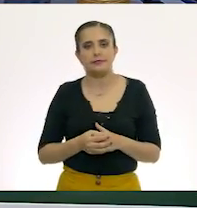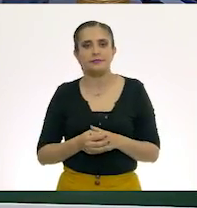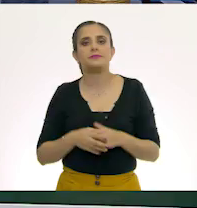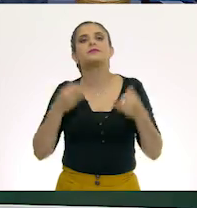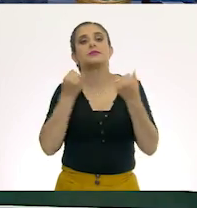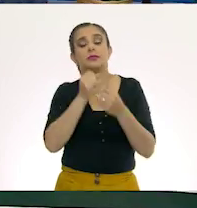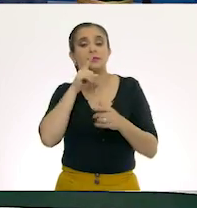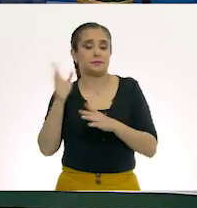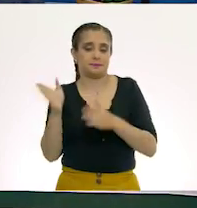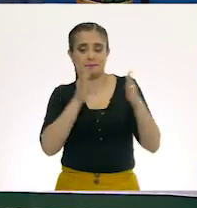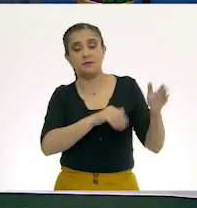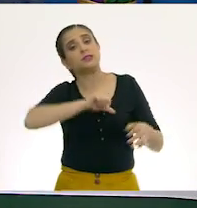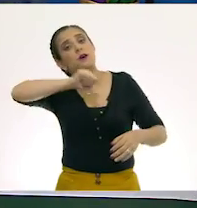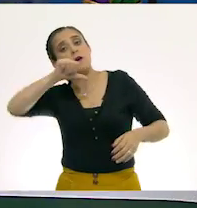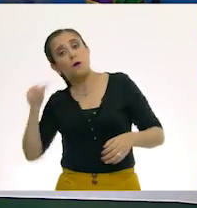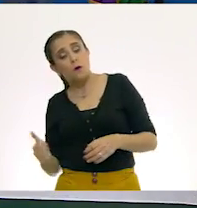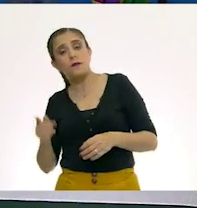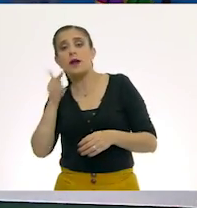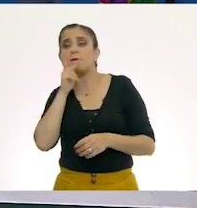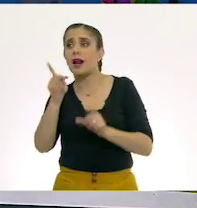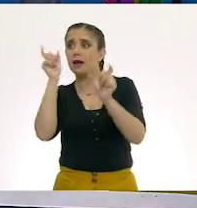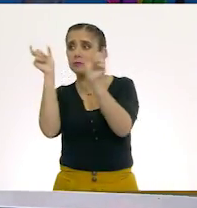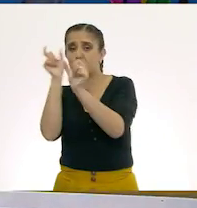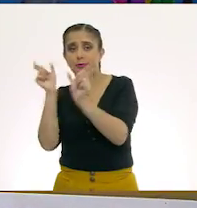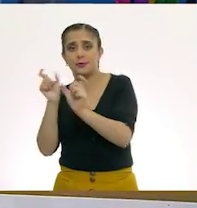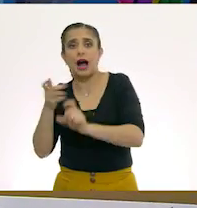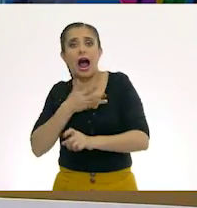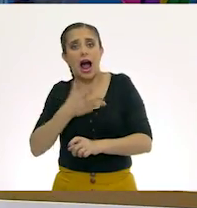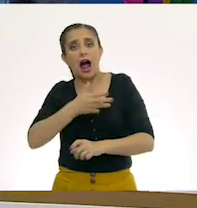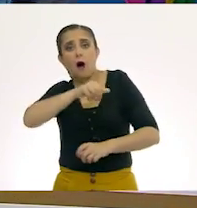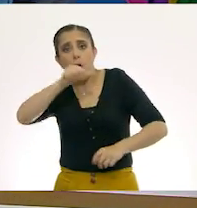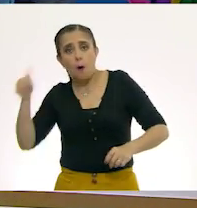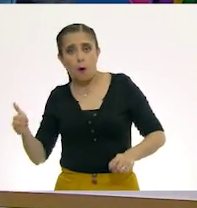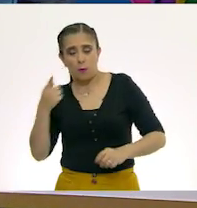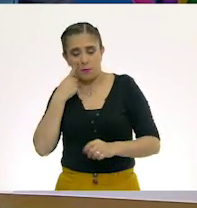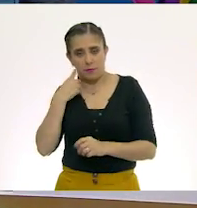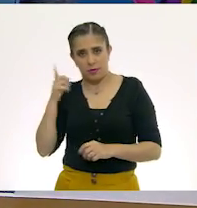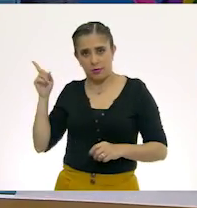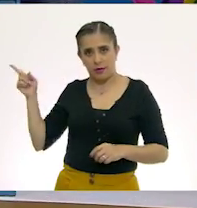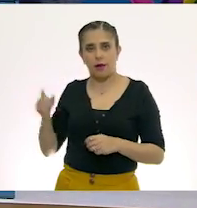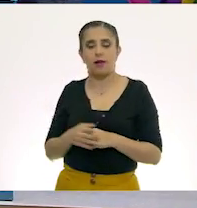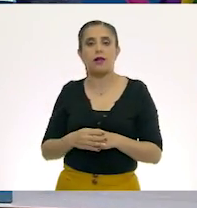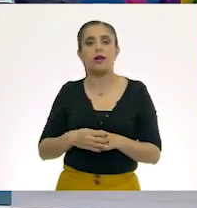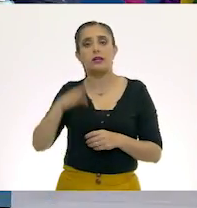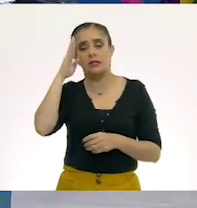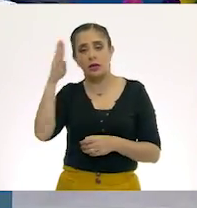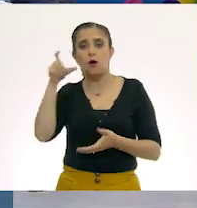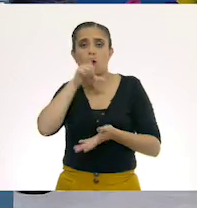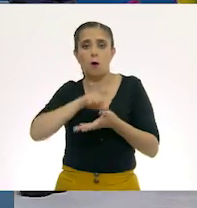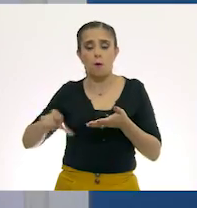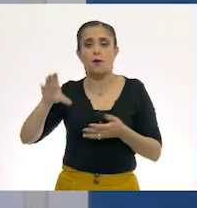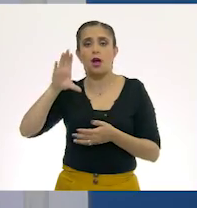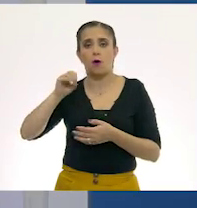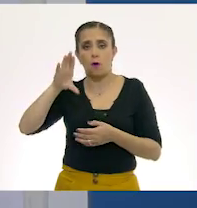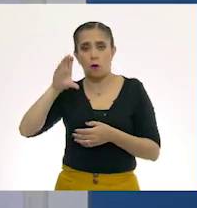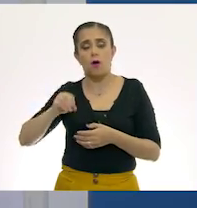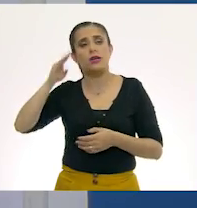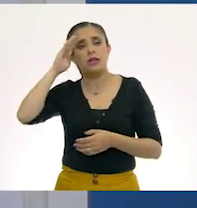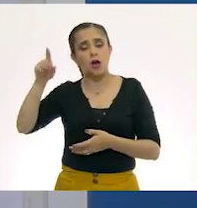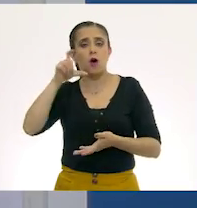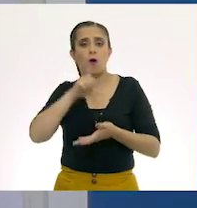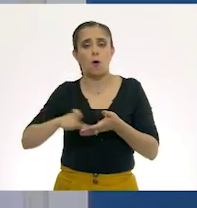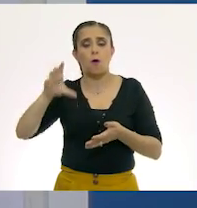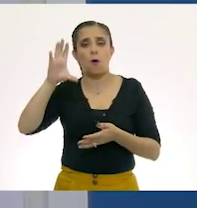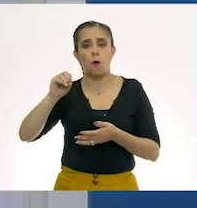trabalenguas, ¿sí? ¿Quieres leerlo conmigo? Sí. Señor, cómpreme coco. Señor, cómpreme coco.